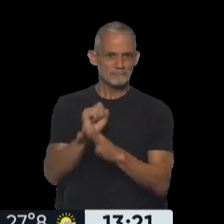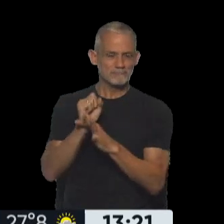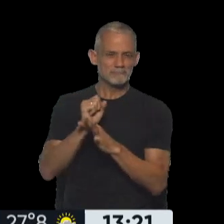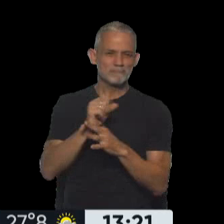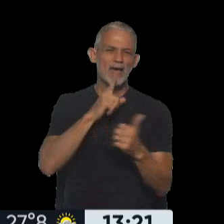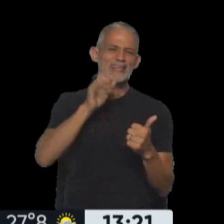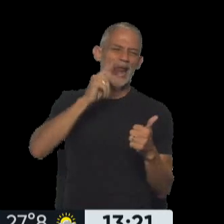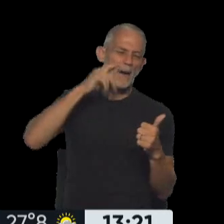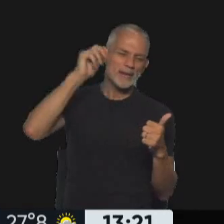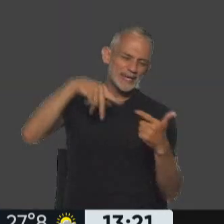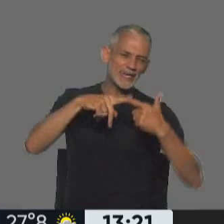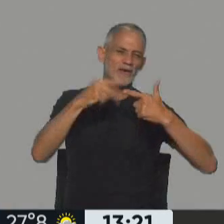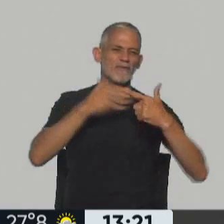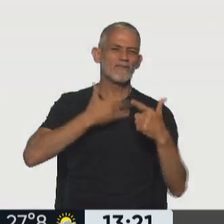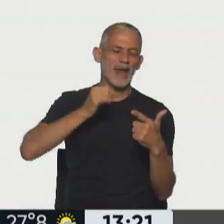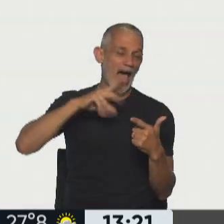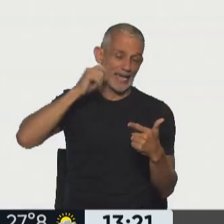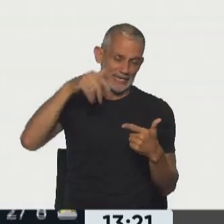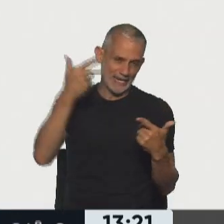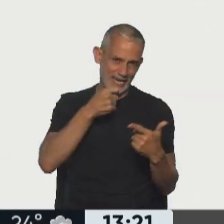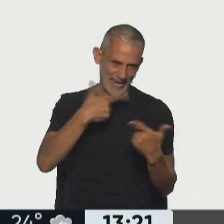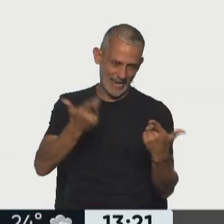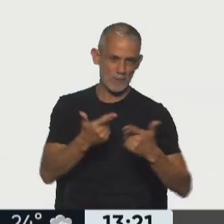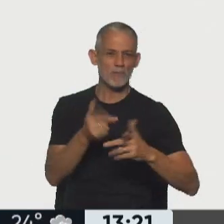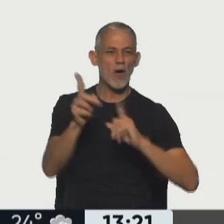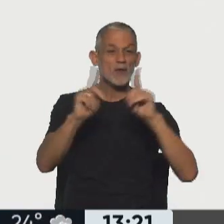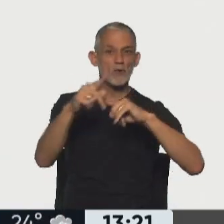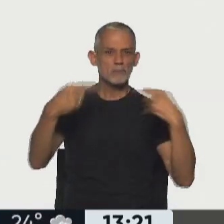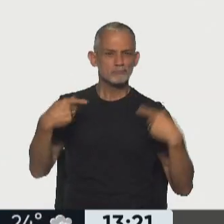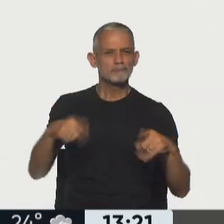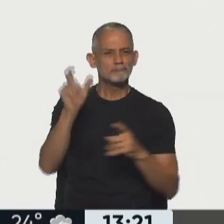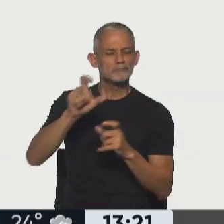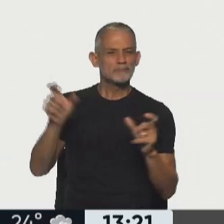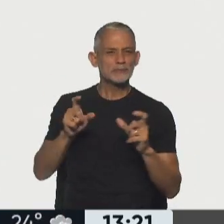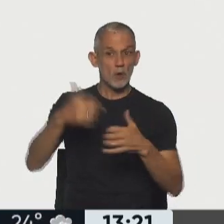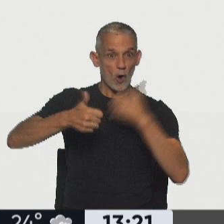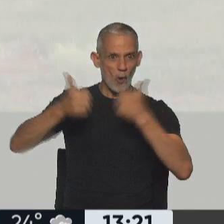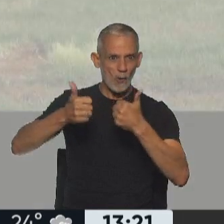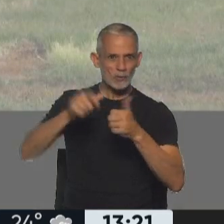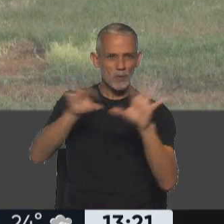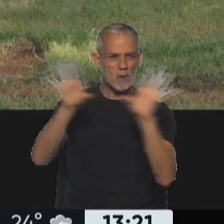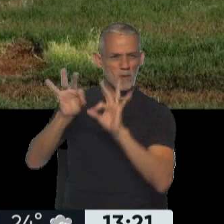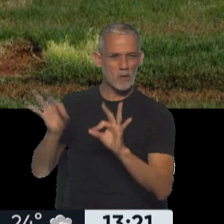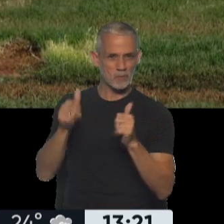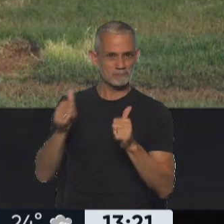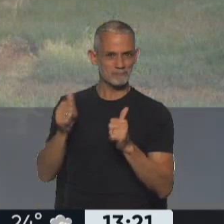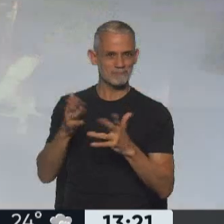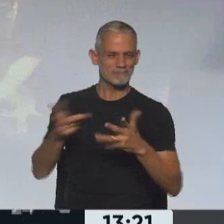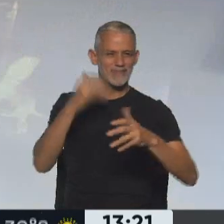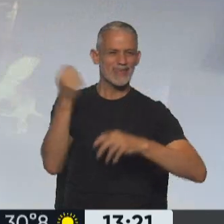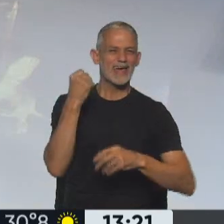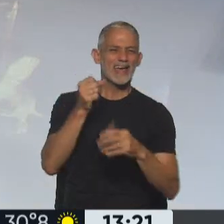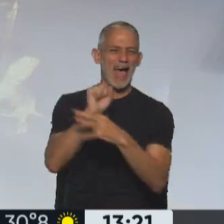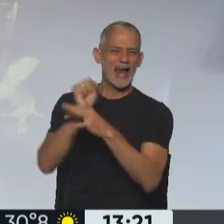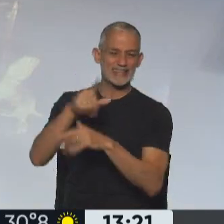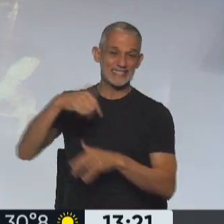Juan Travnik, Cristina Fraire, por citar algunos de quienes son parte de esta selección muy importante de nuestros